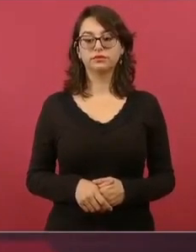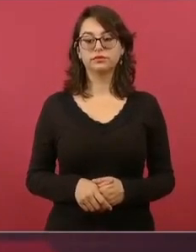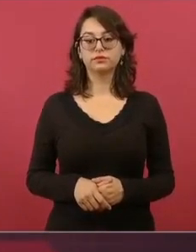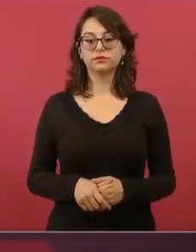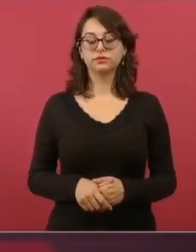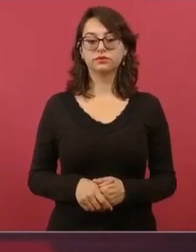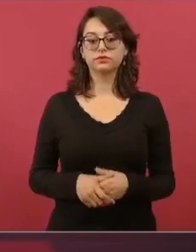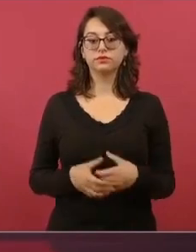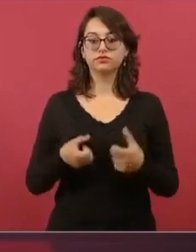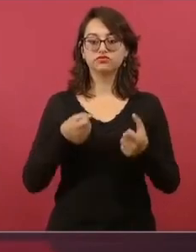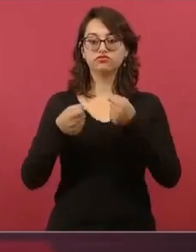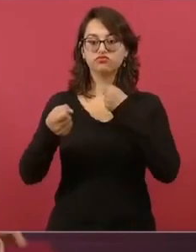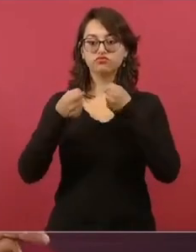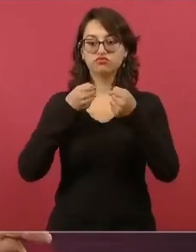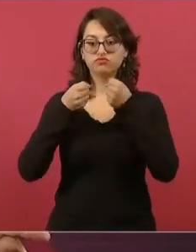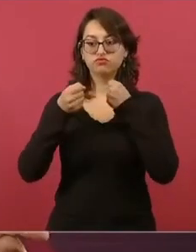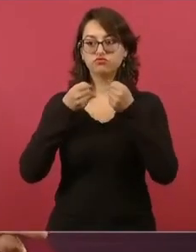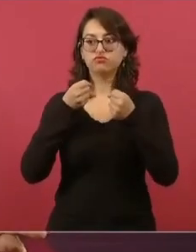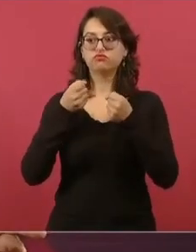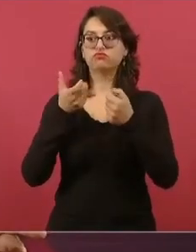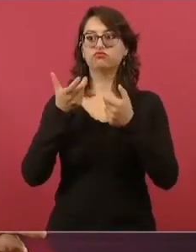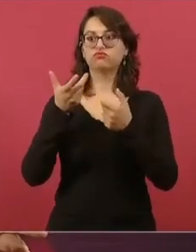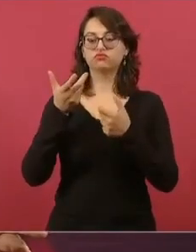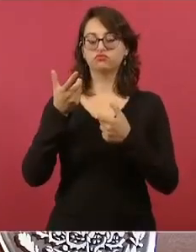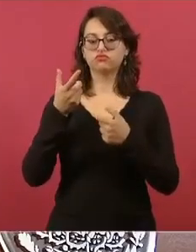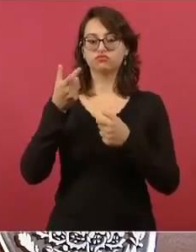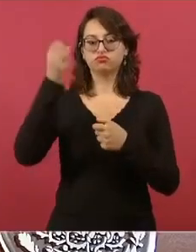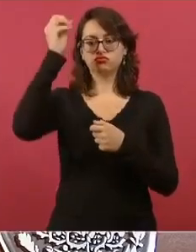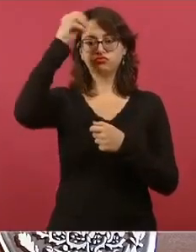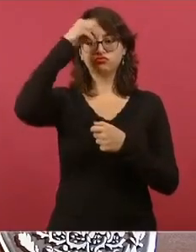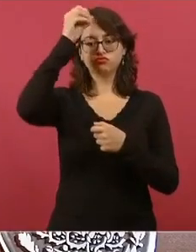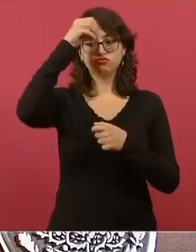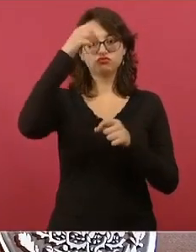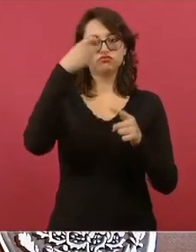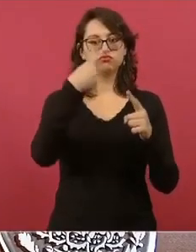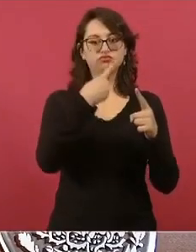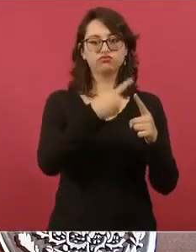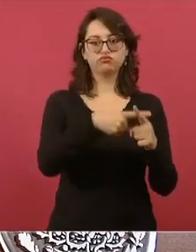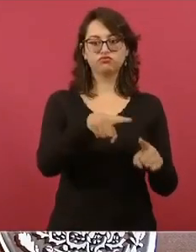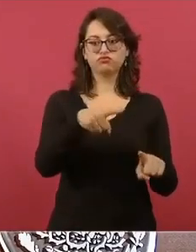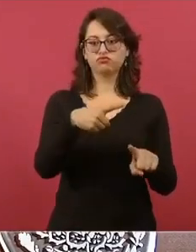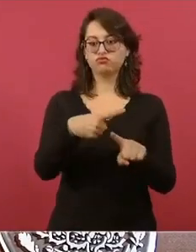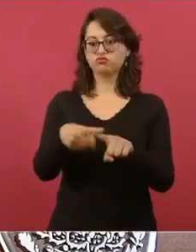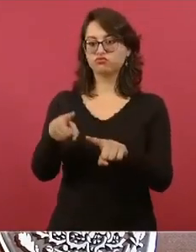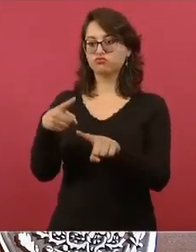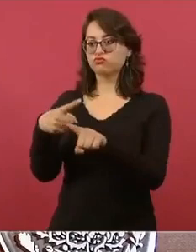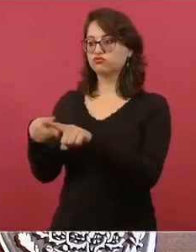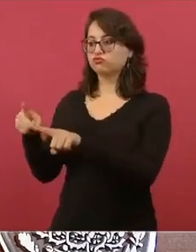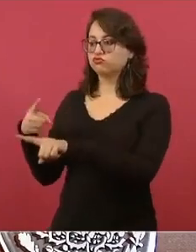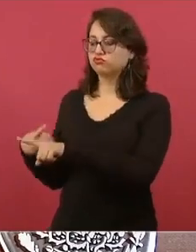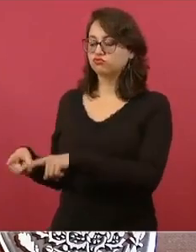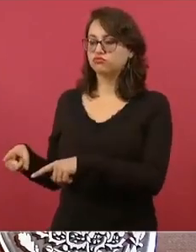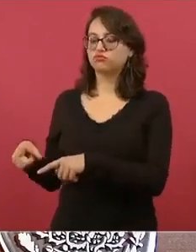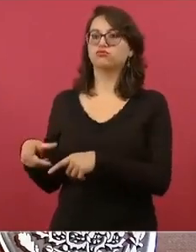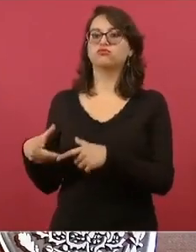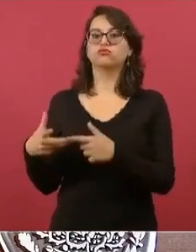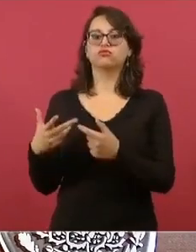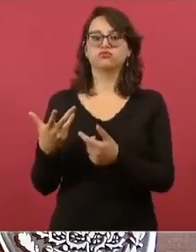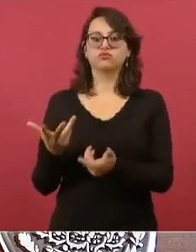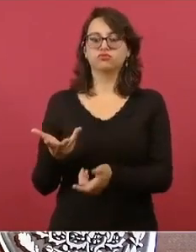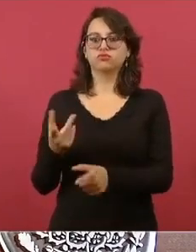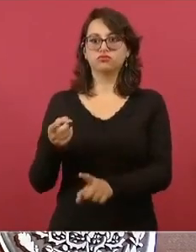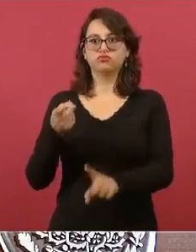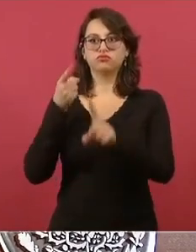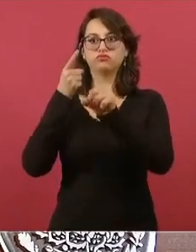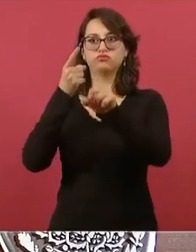y todavía más el periodismo que defiende las